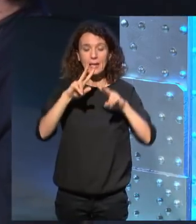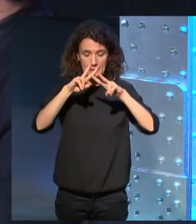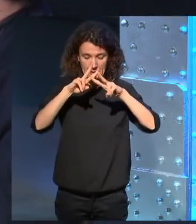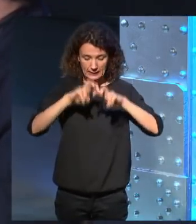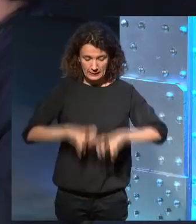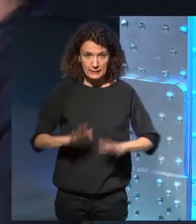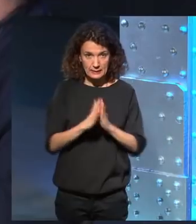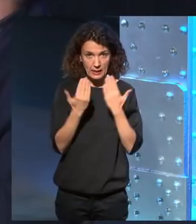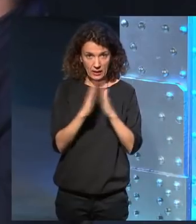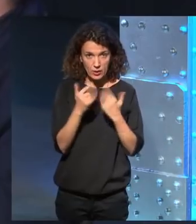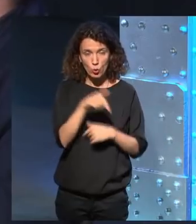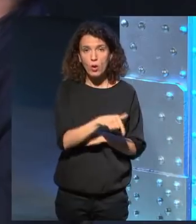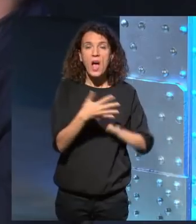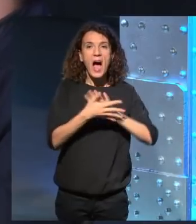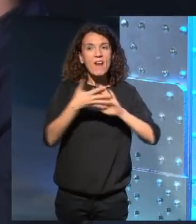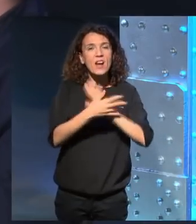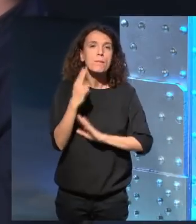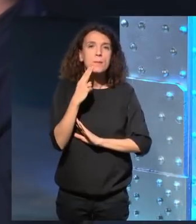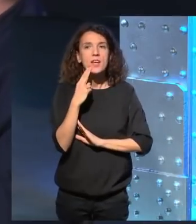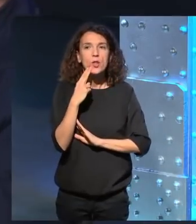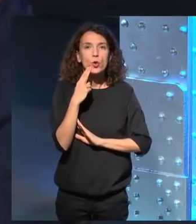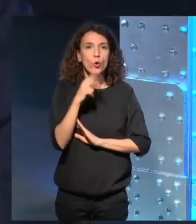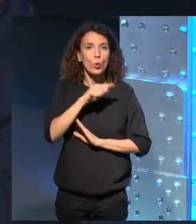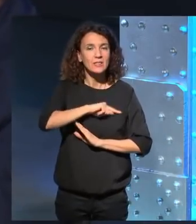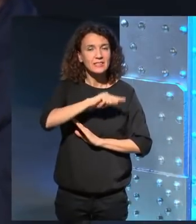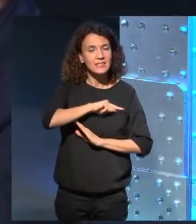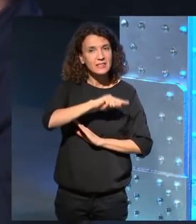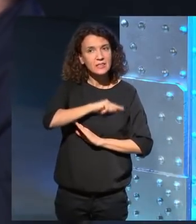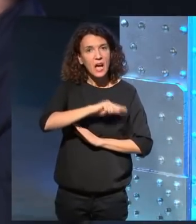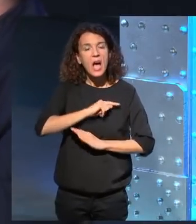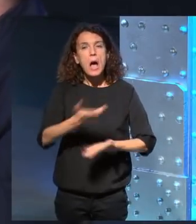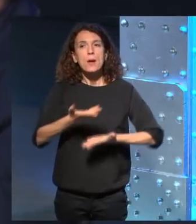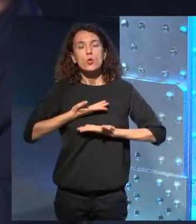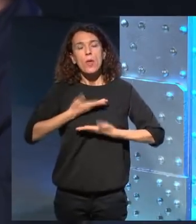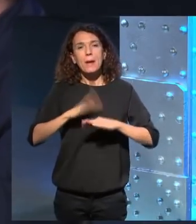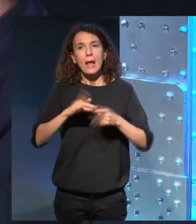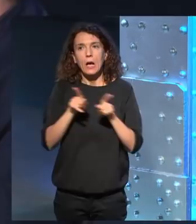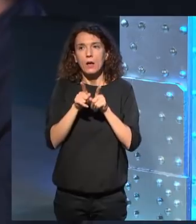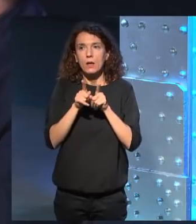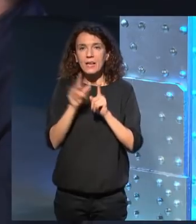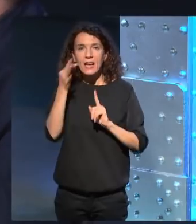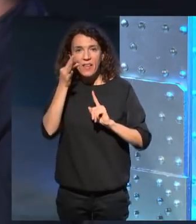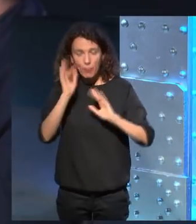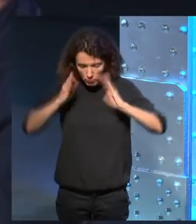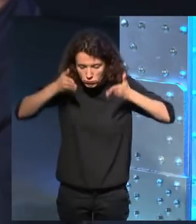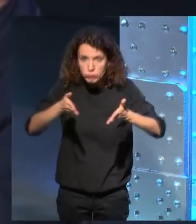sobre Bizarinic hablas del miedo como la afección que nos permite intervenir en la realidad más directamente